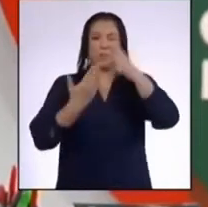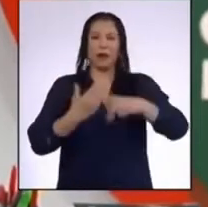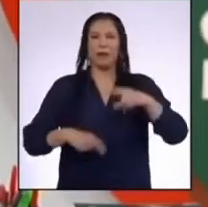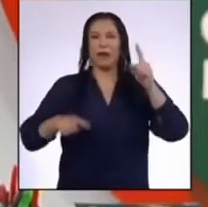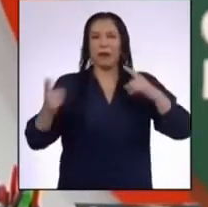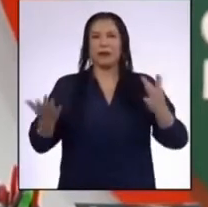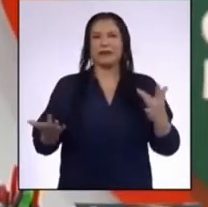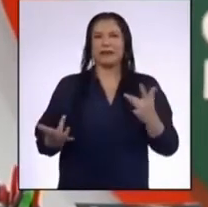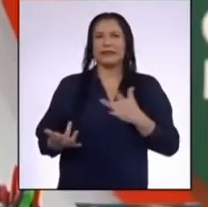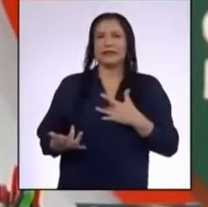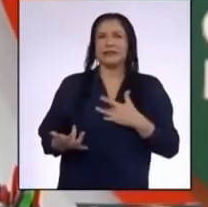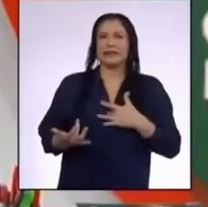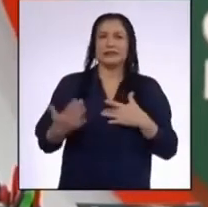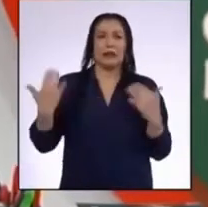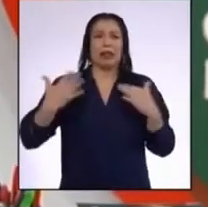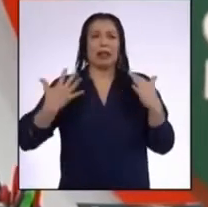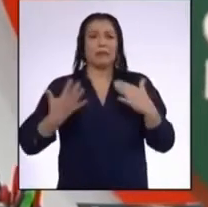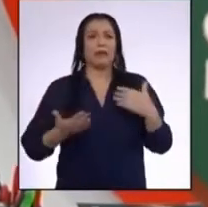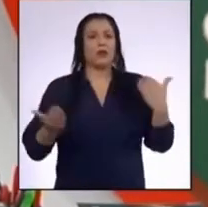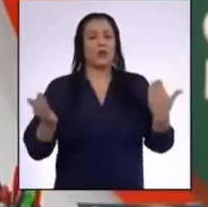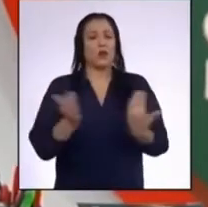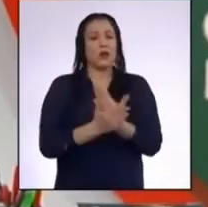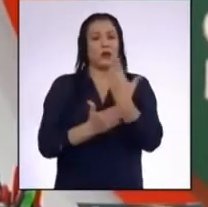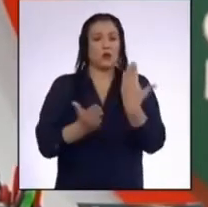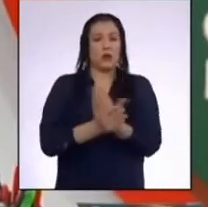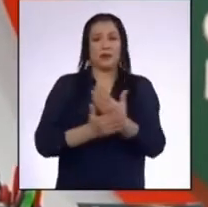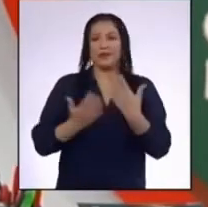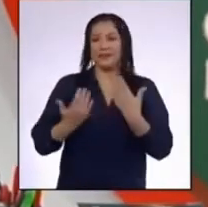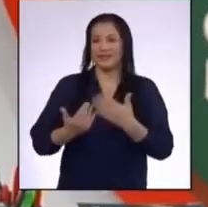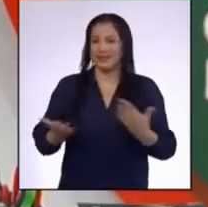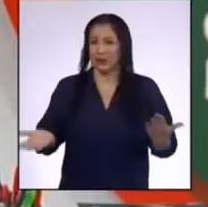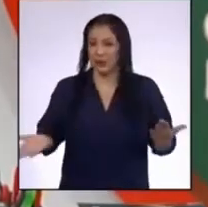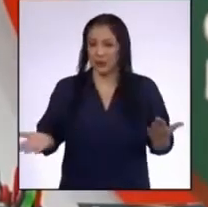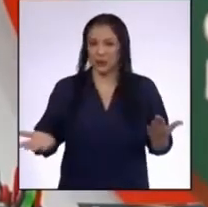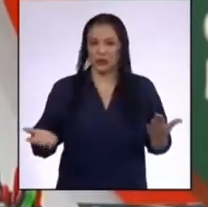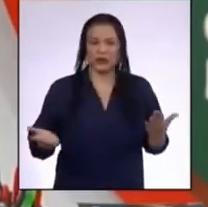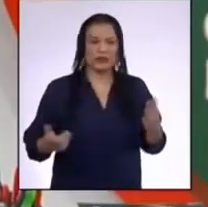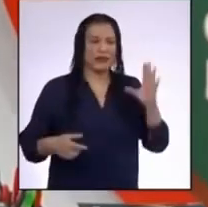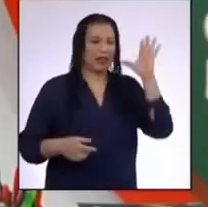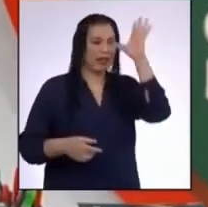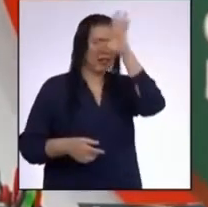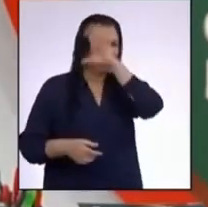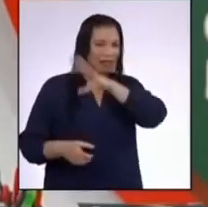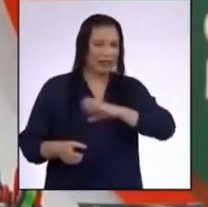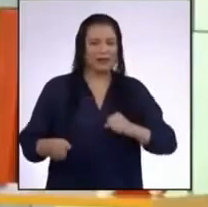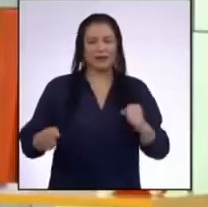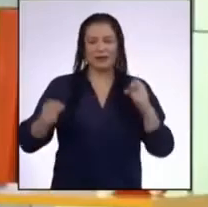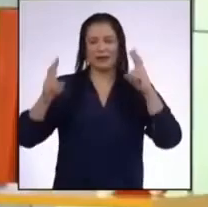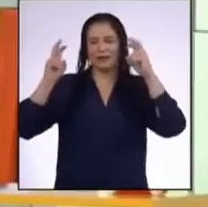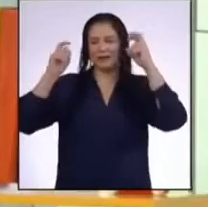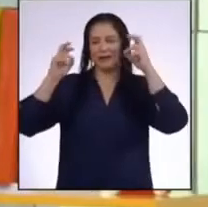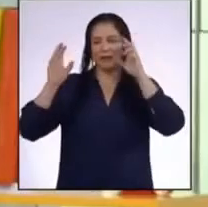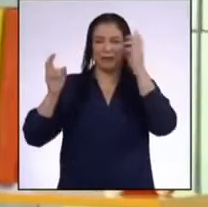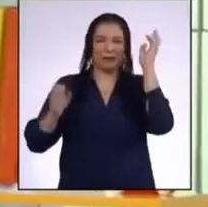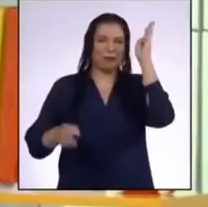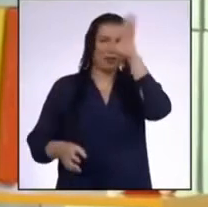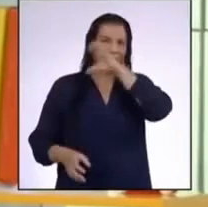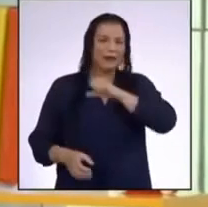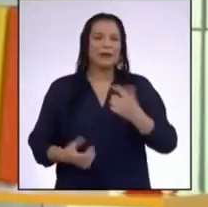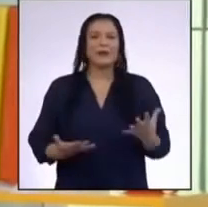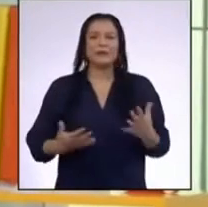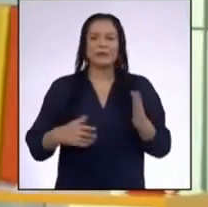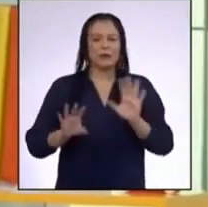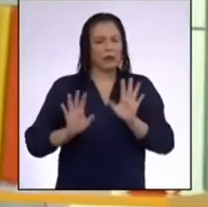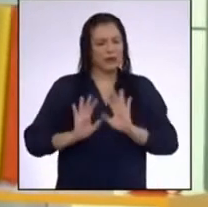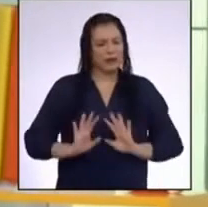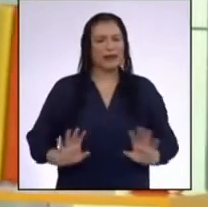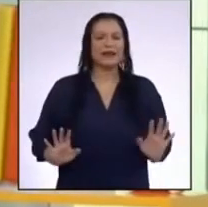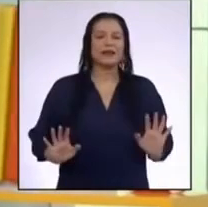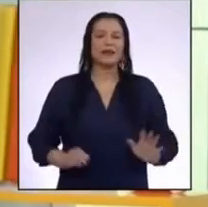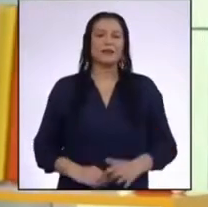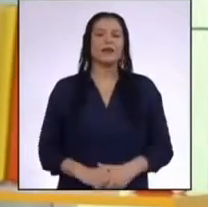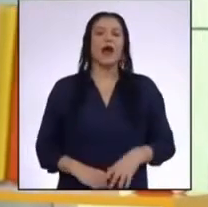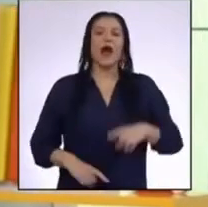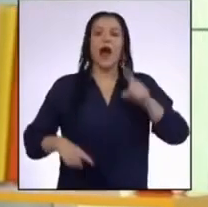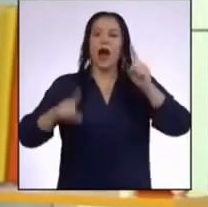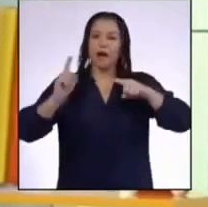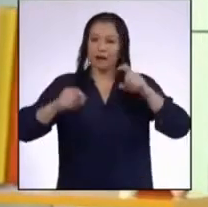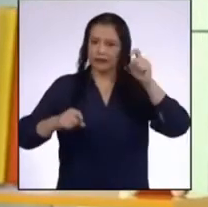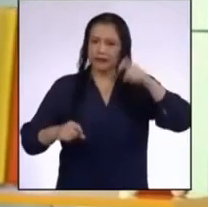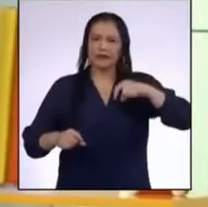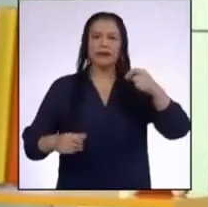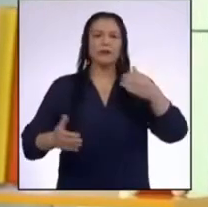un poco de miedo enfrentarse a cosas nuevas Y, uy, perdón, creo que ya me fui del tema No, no, para nada, a veces